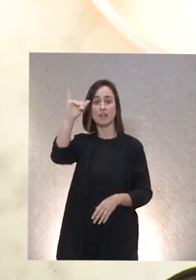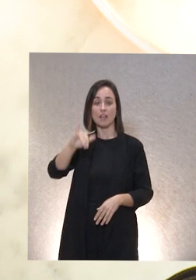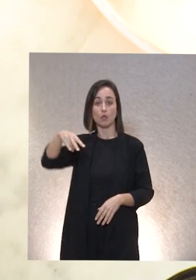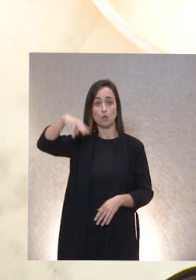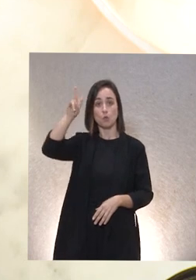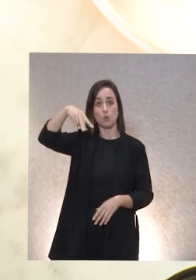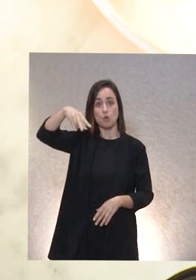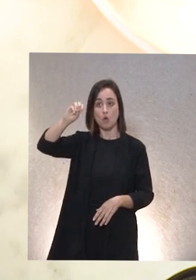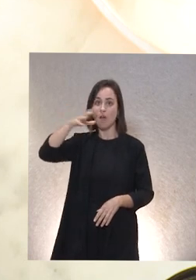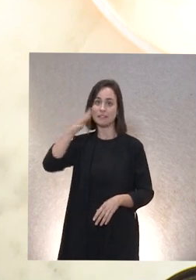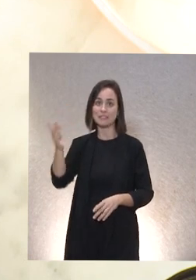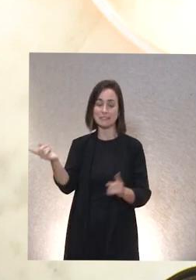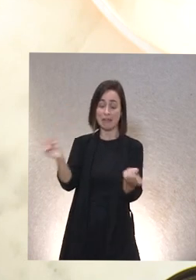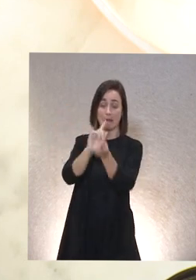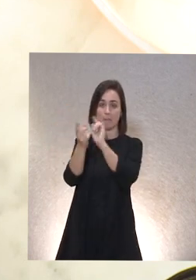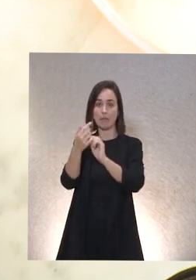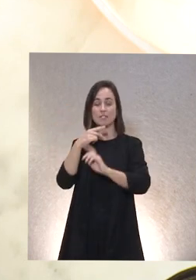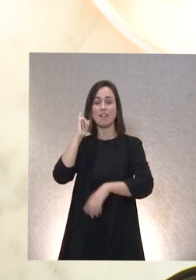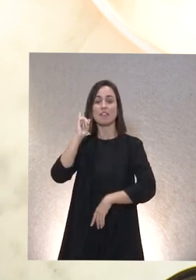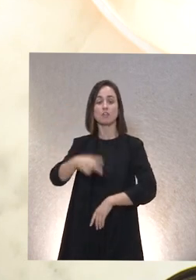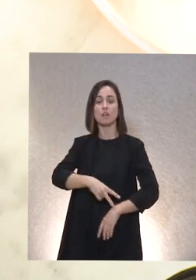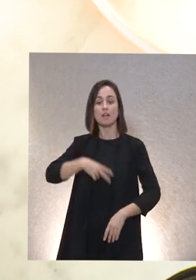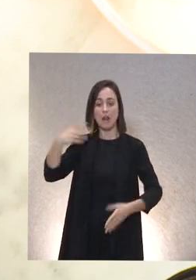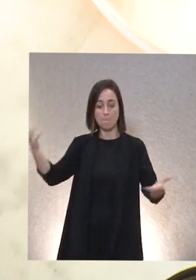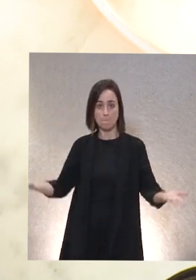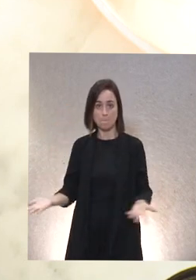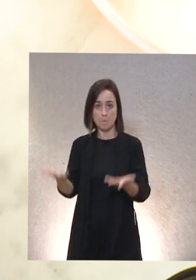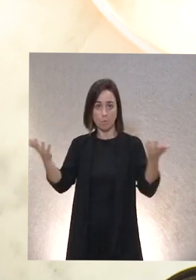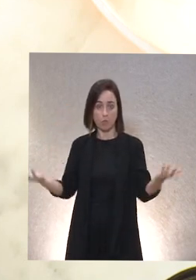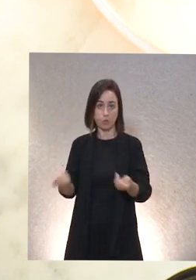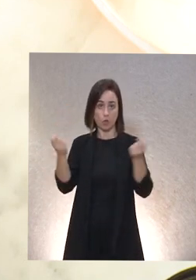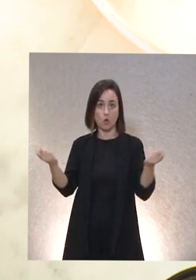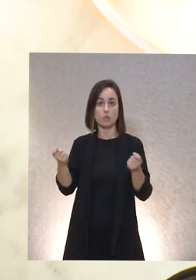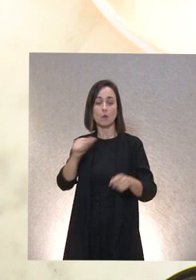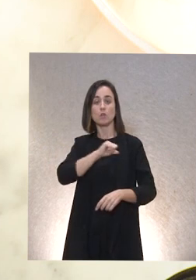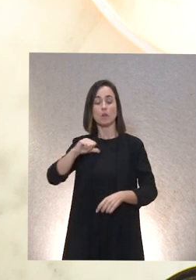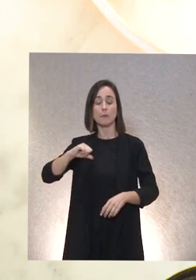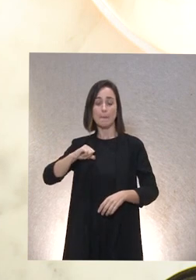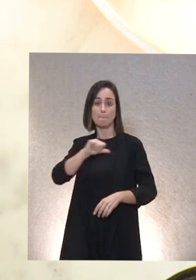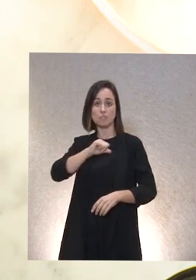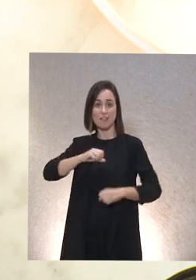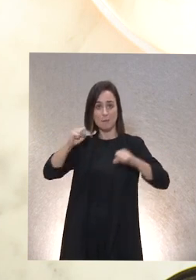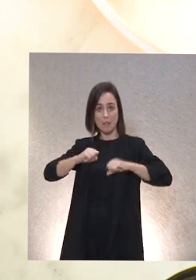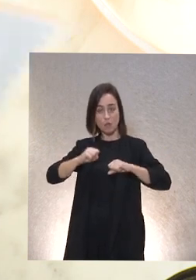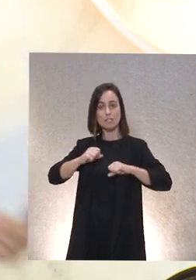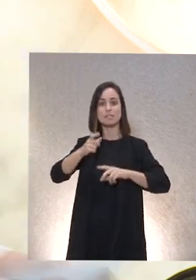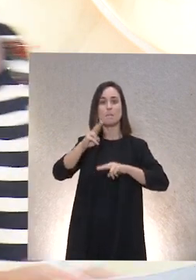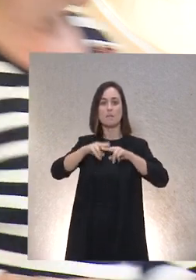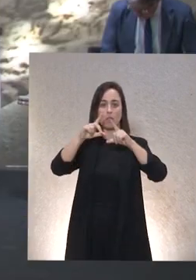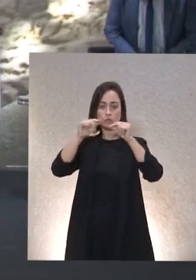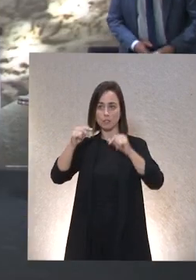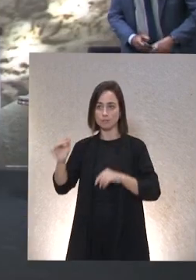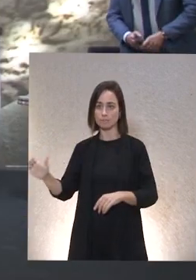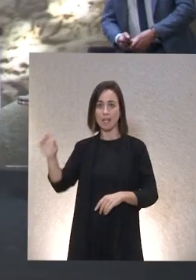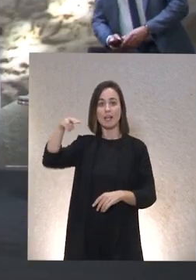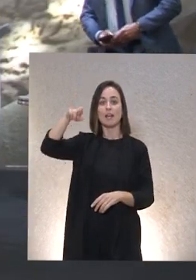cambiado el cargo es el director general de promoción de autonomía personal y mayores del Principado de Asturias Enrique ¿cómo